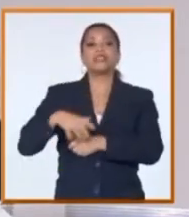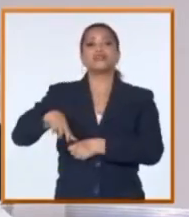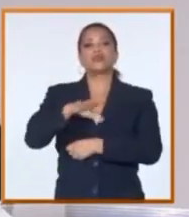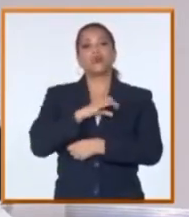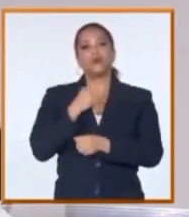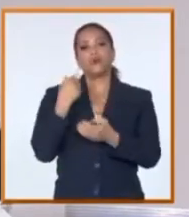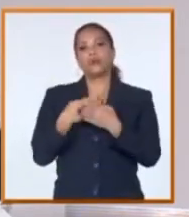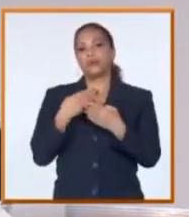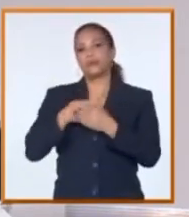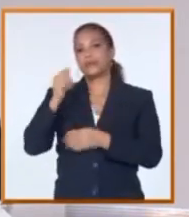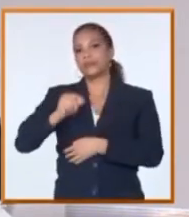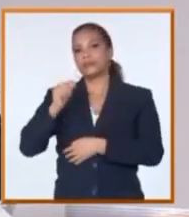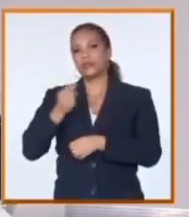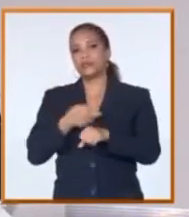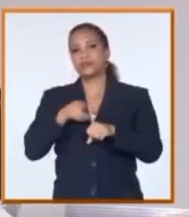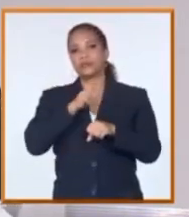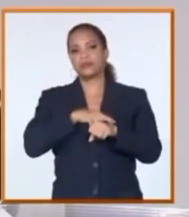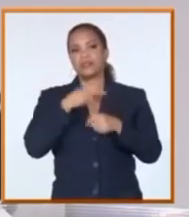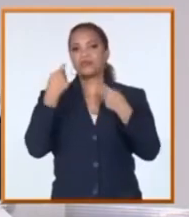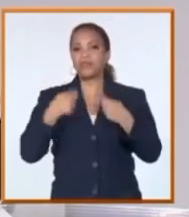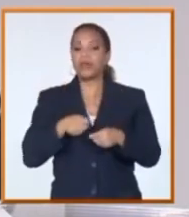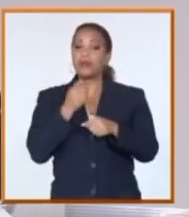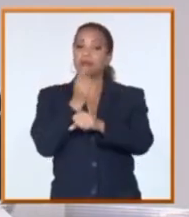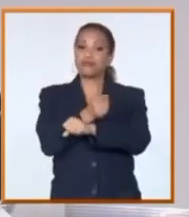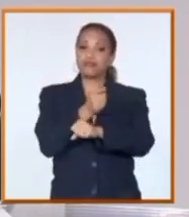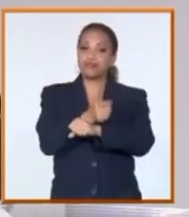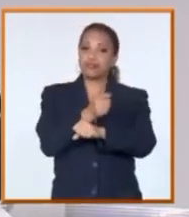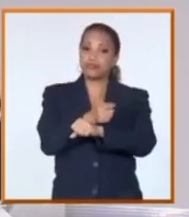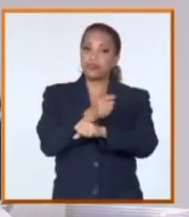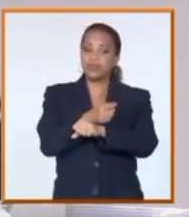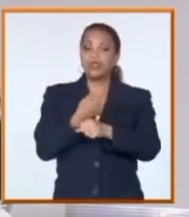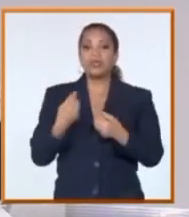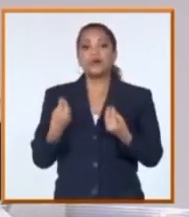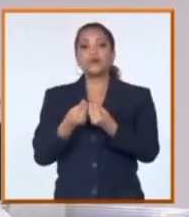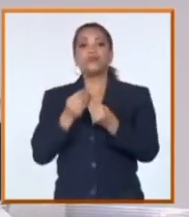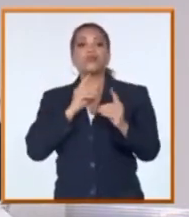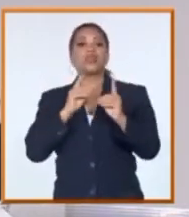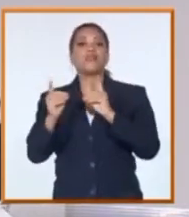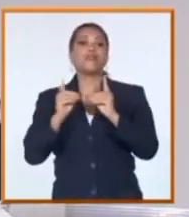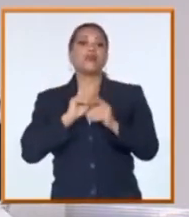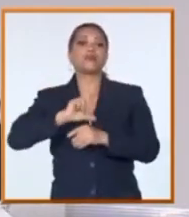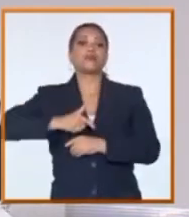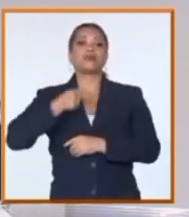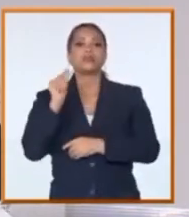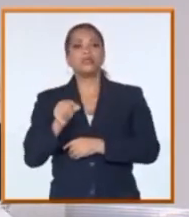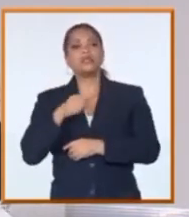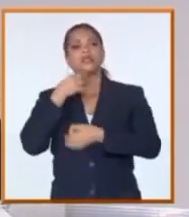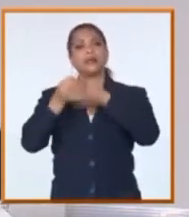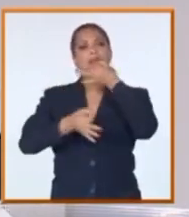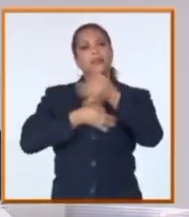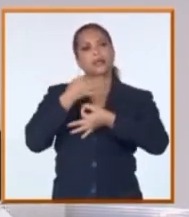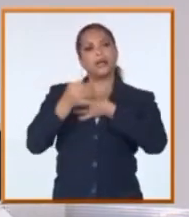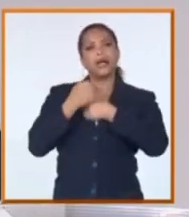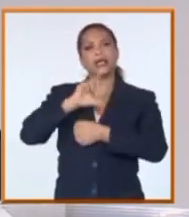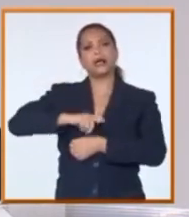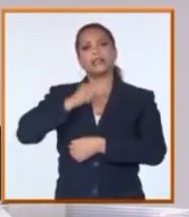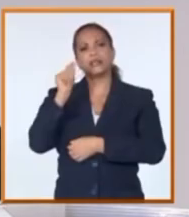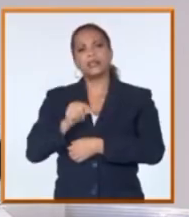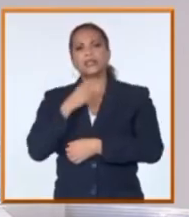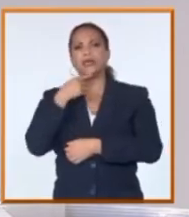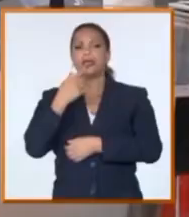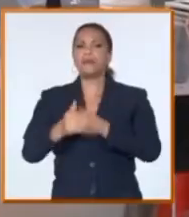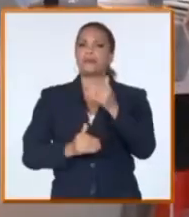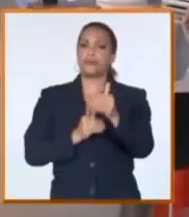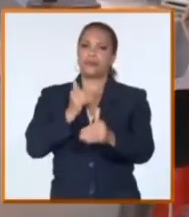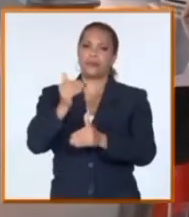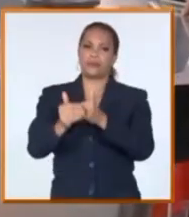empresarios, de nuestros representantes, y sobre todo al diálogo con los artistas y a trasladar la información necesaria y oportuna para que entiendan este proceso. Yo